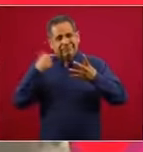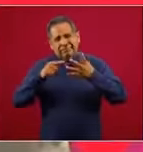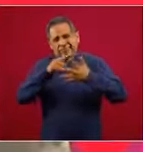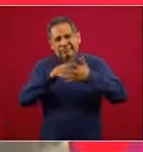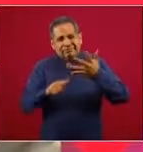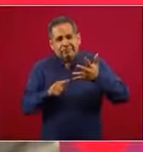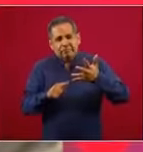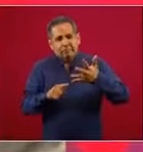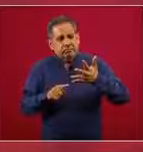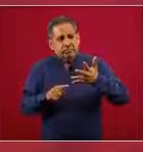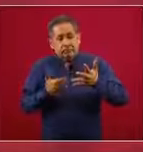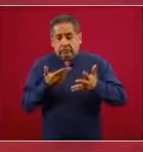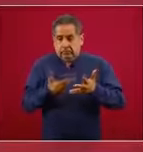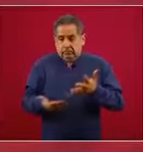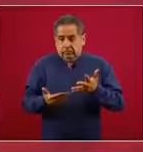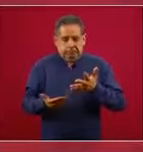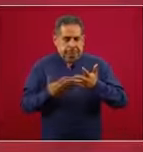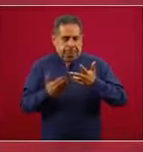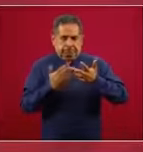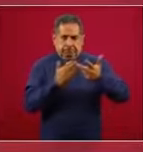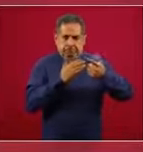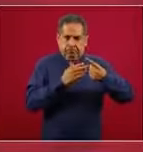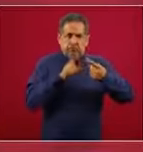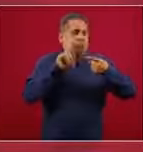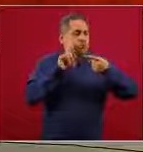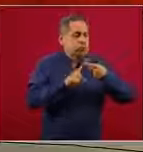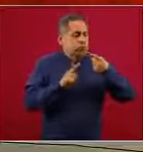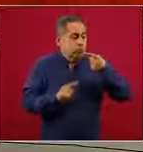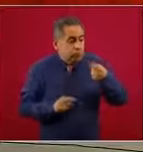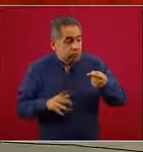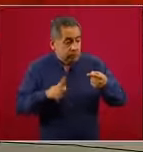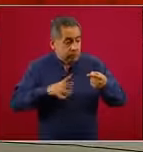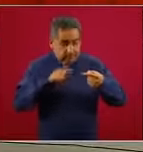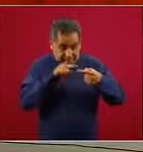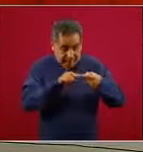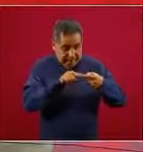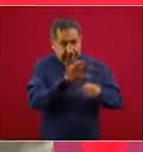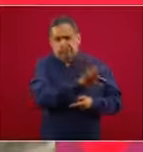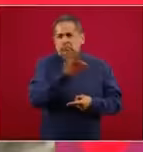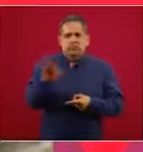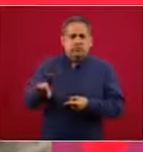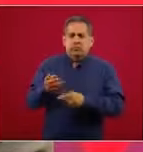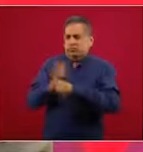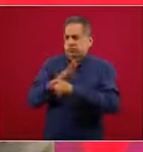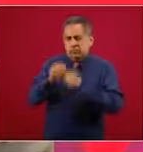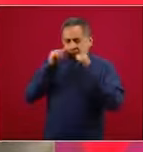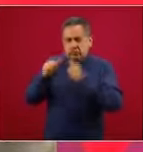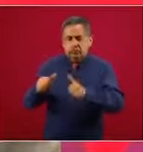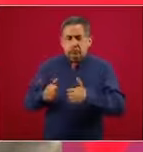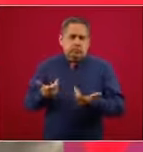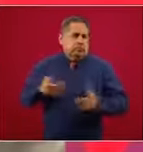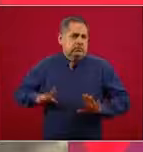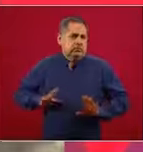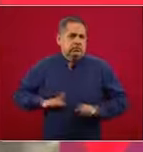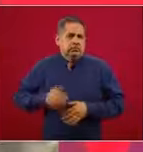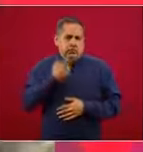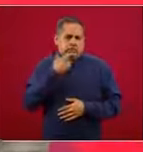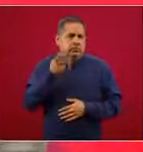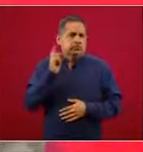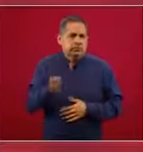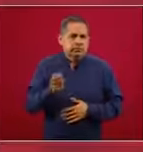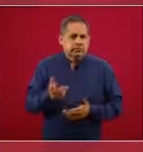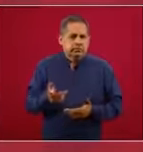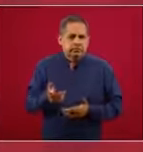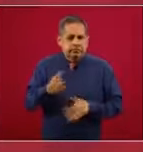de los accesorios sea suficiente para sospechar COVID. ¿Cuál es la consecuencia? Una muy benéfica que